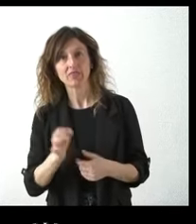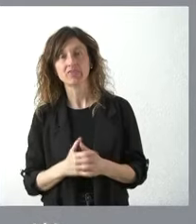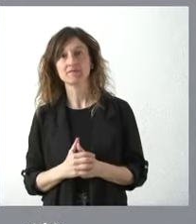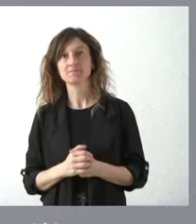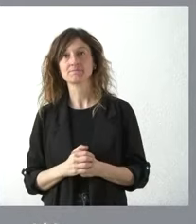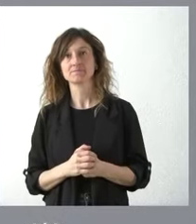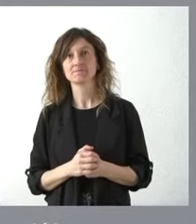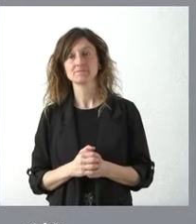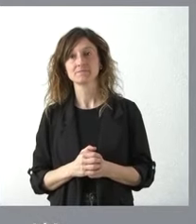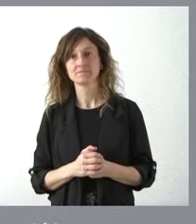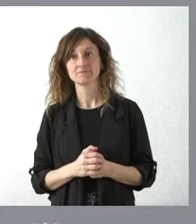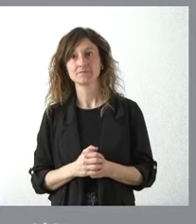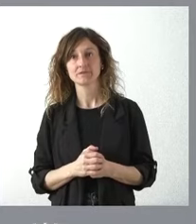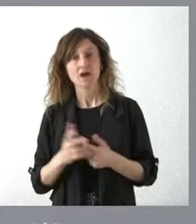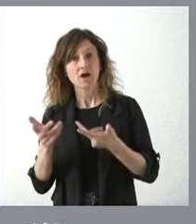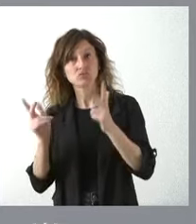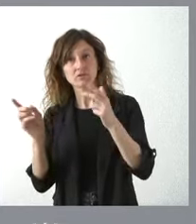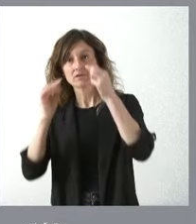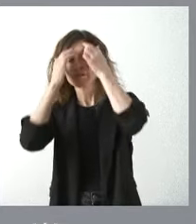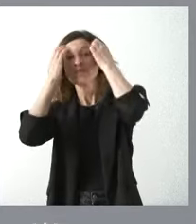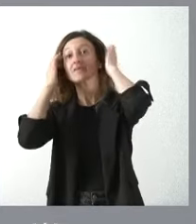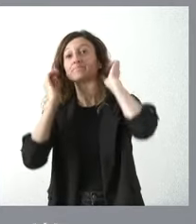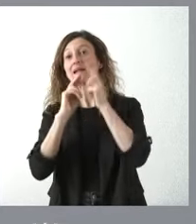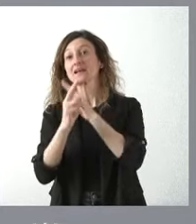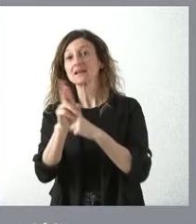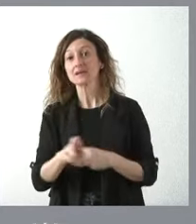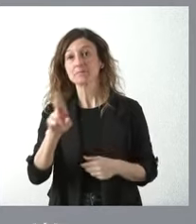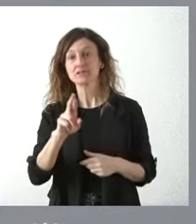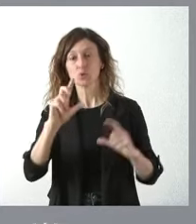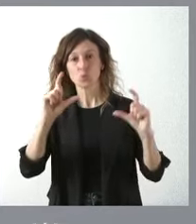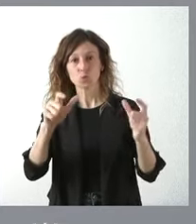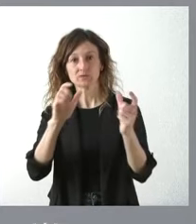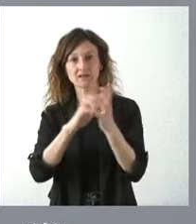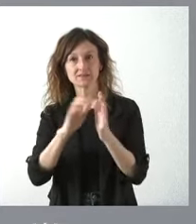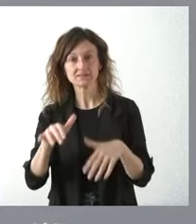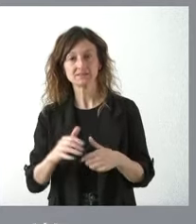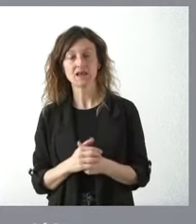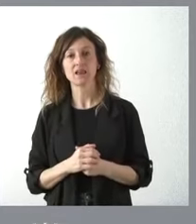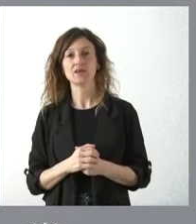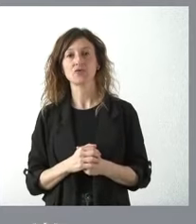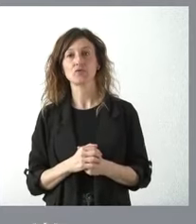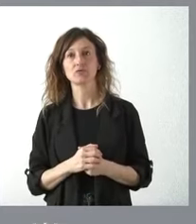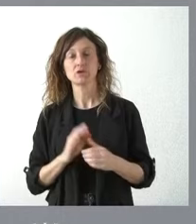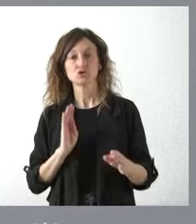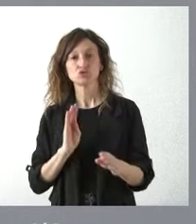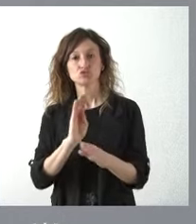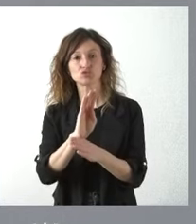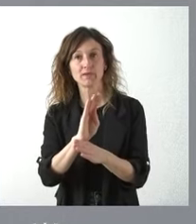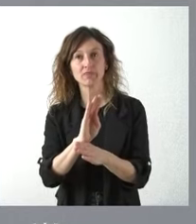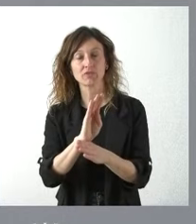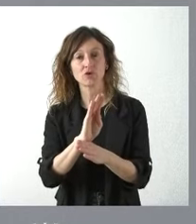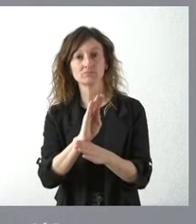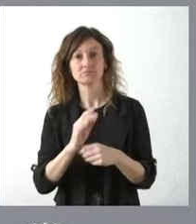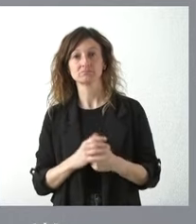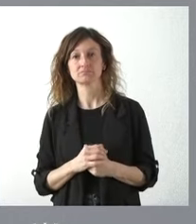bueno es que le insisto lo que hace la Junta de Castilla es dar en su caso que no a todo el mundo se le da subvenciones pero en su caso otorgar